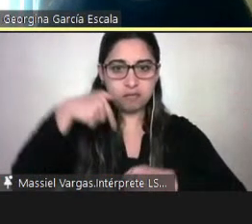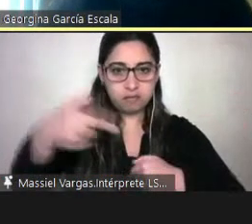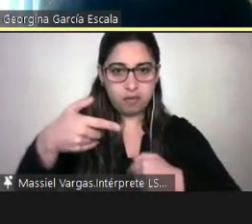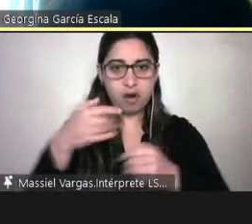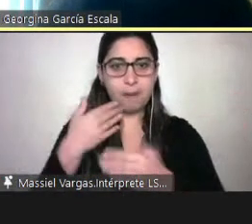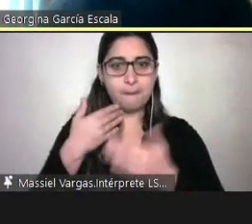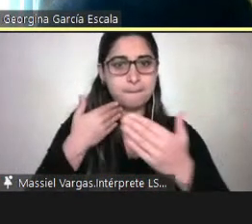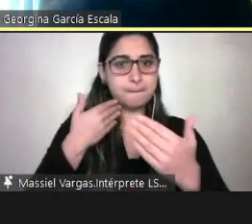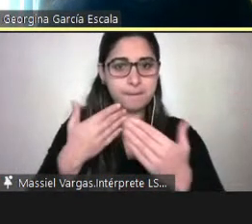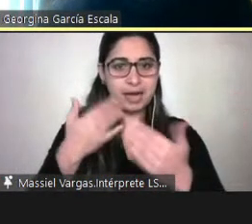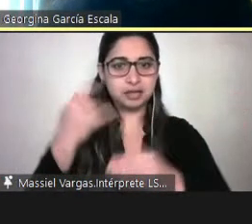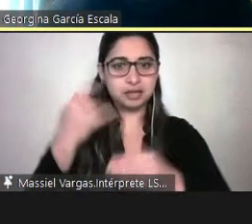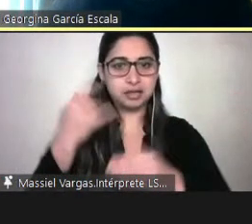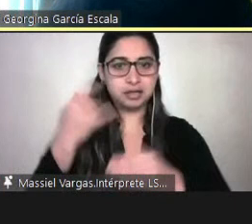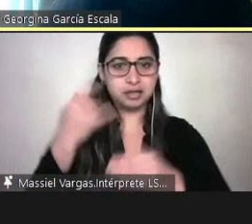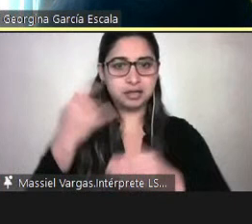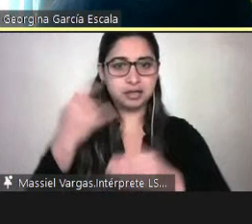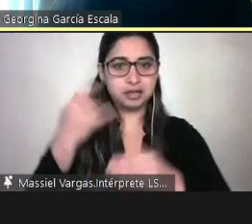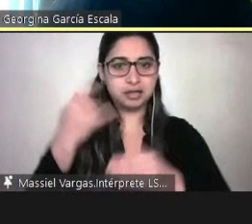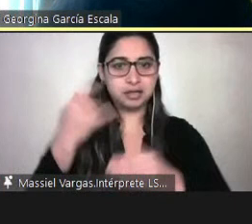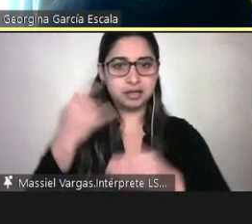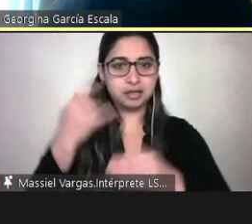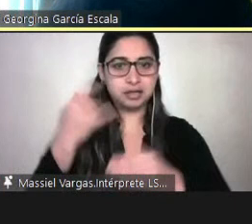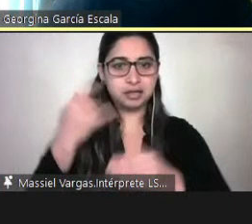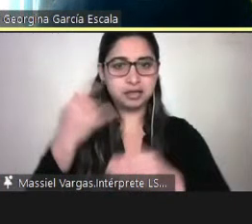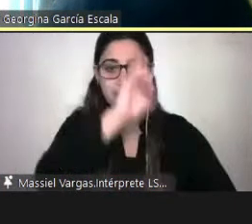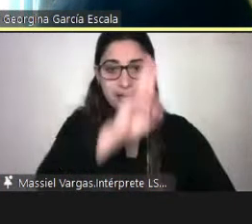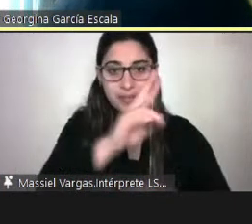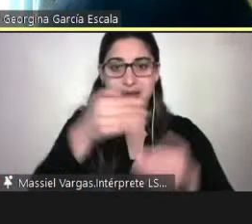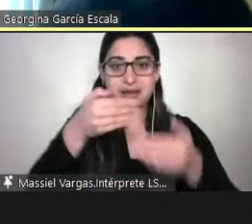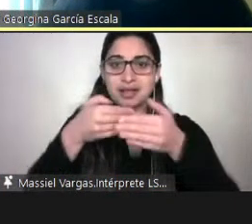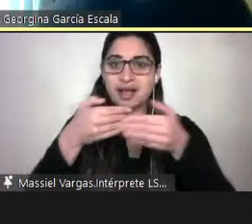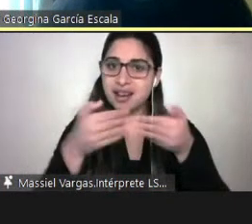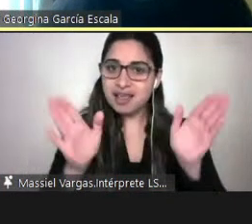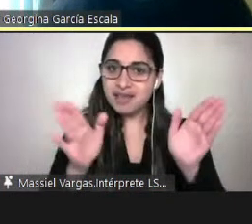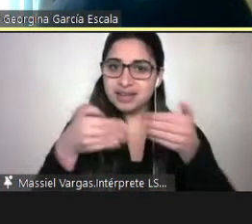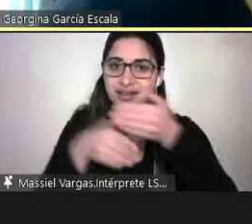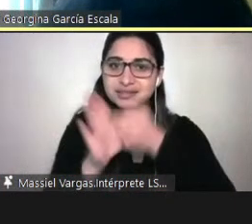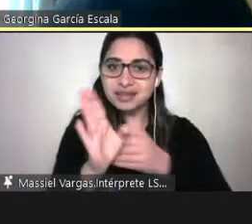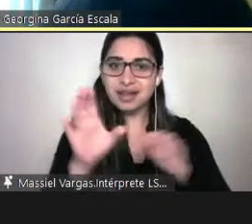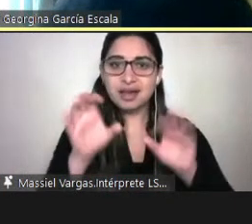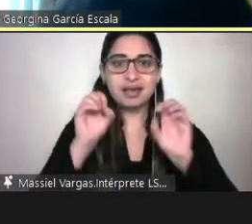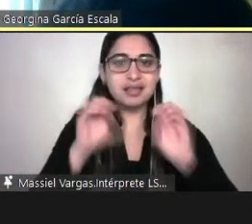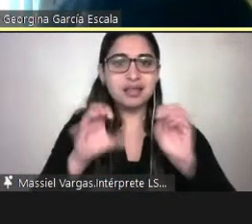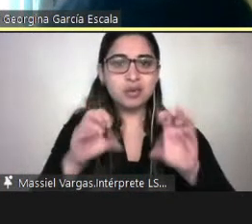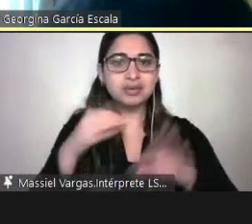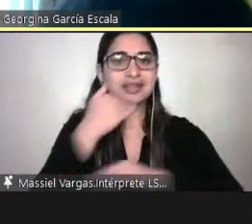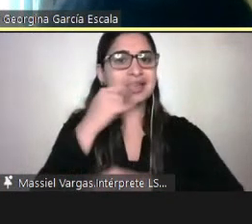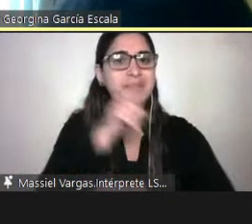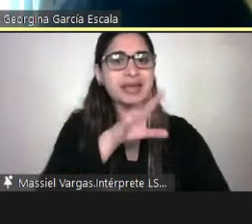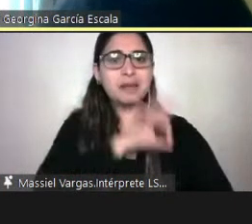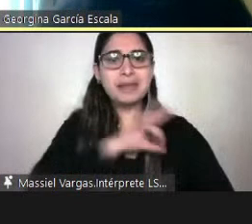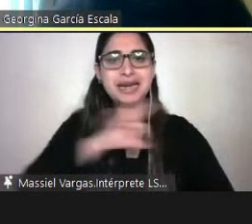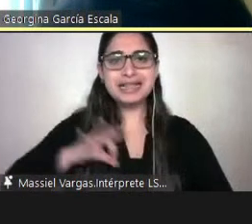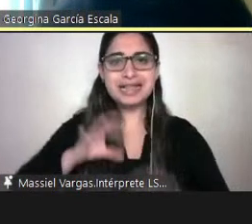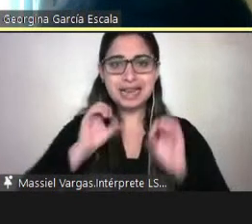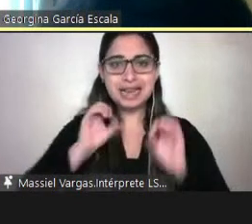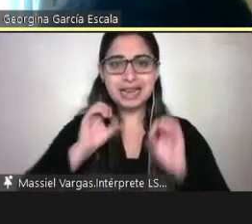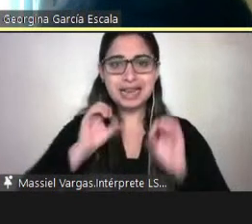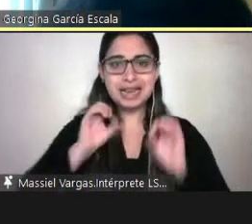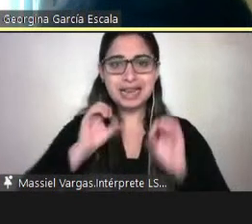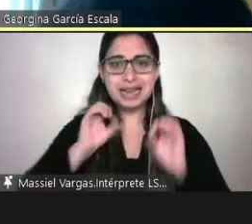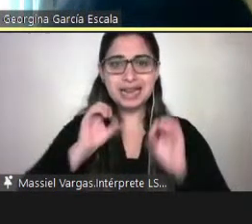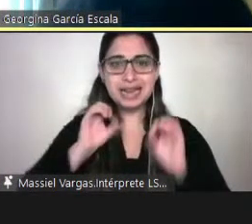analizó, respetar la libertad, accesibilidad en la educación, crear un ministerio de discapacidad, diseño y accesibilidad